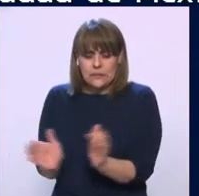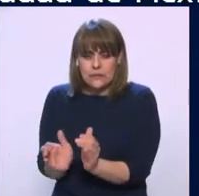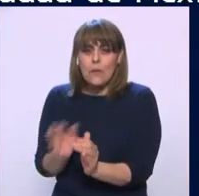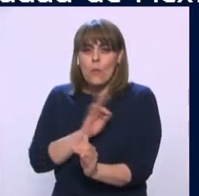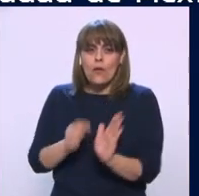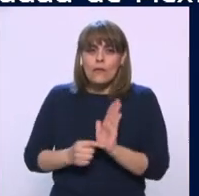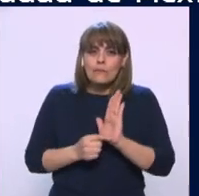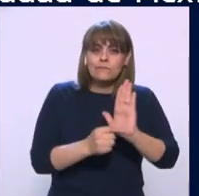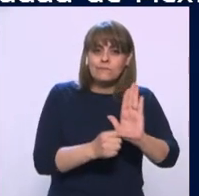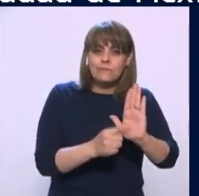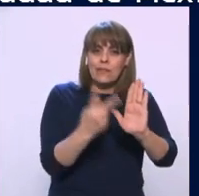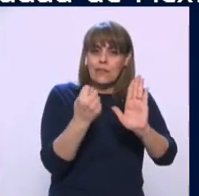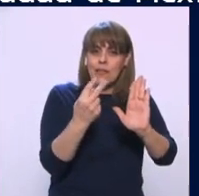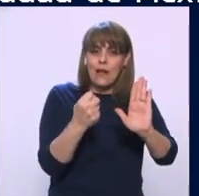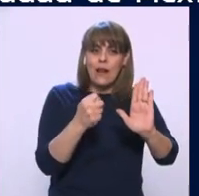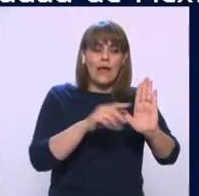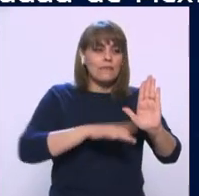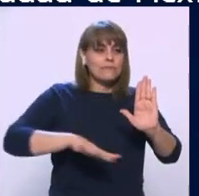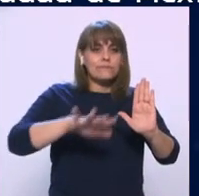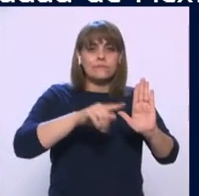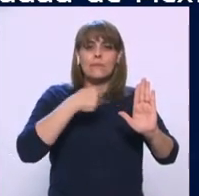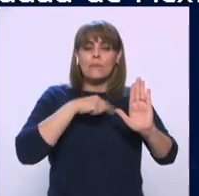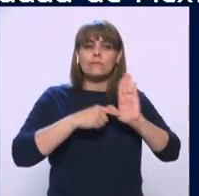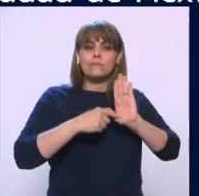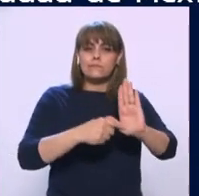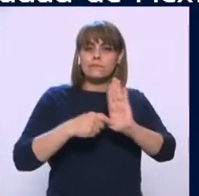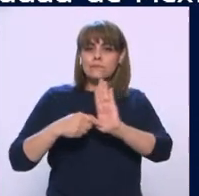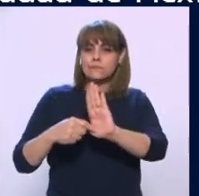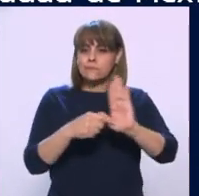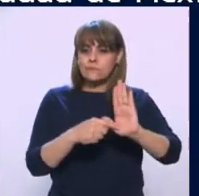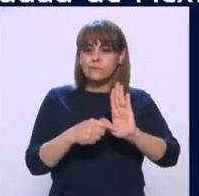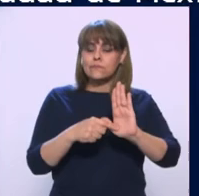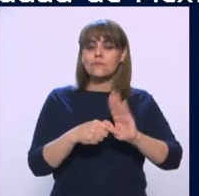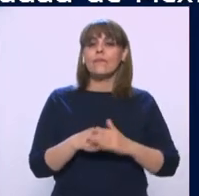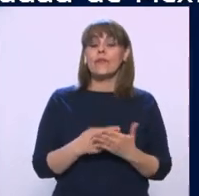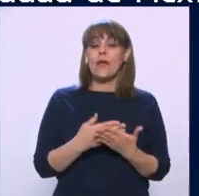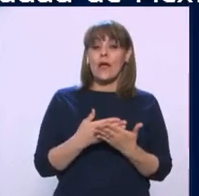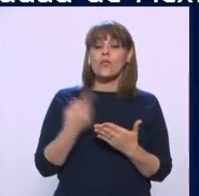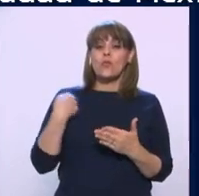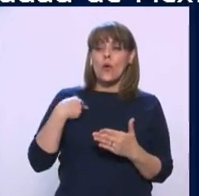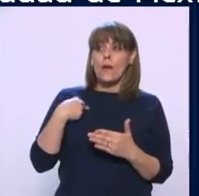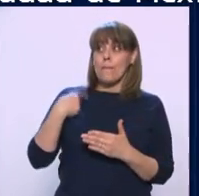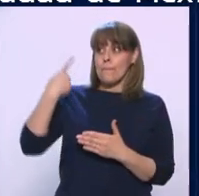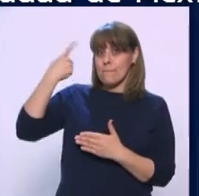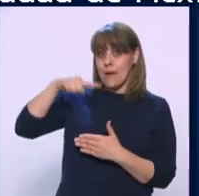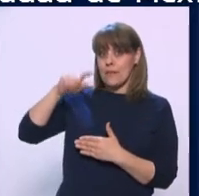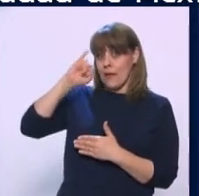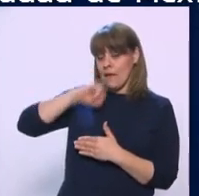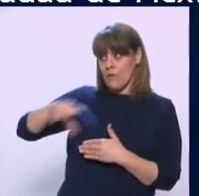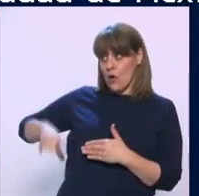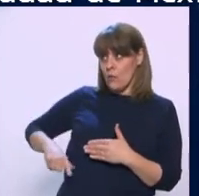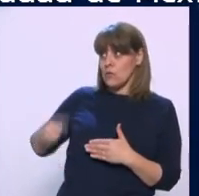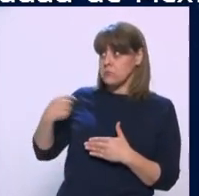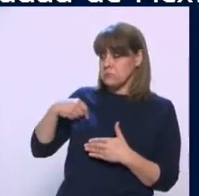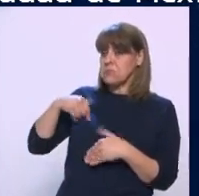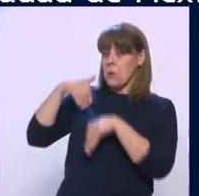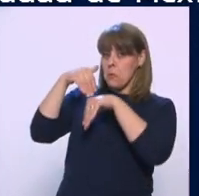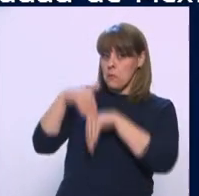través de la televisión pública. Y en esta ocasión hemos, siguiendo la instrucción de la jefa de gobierno, de